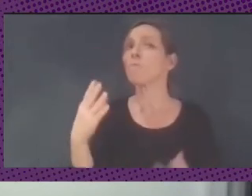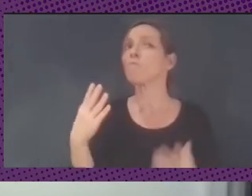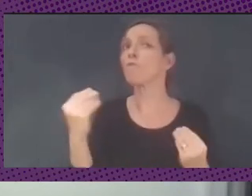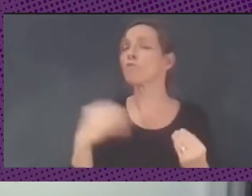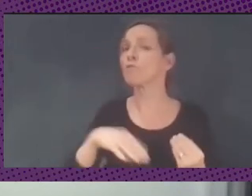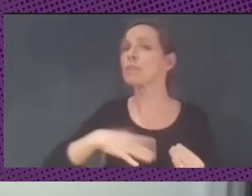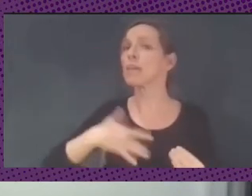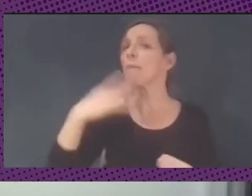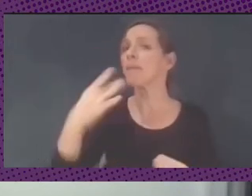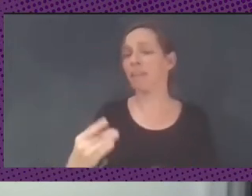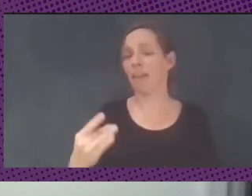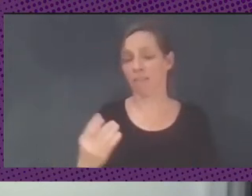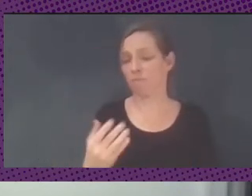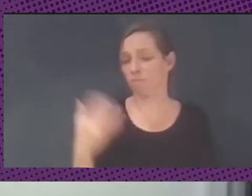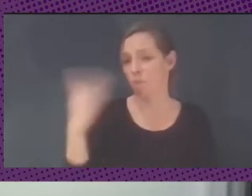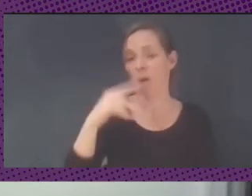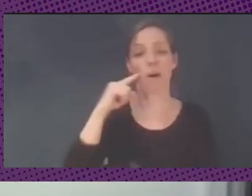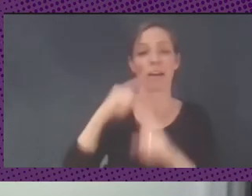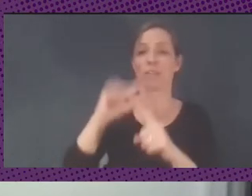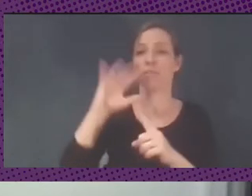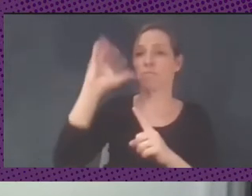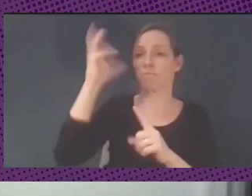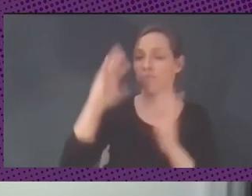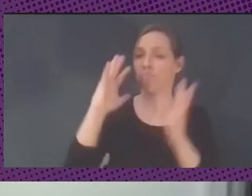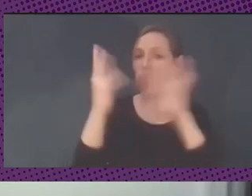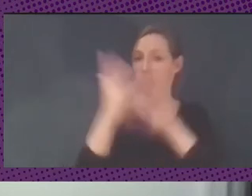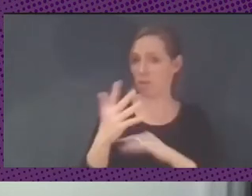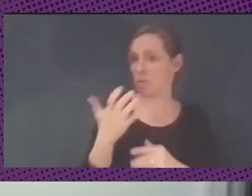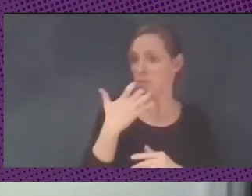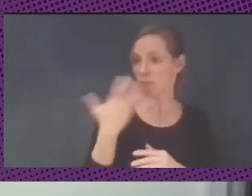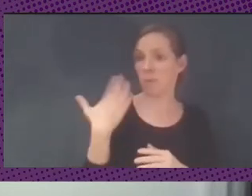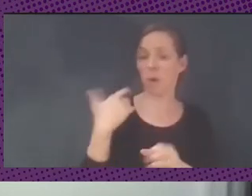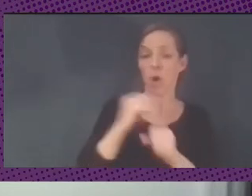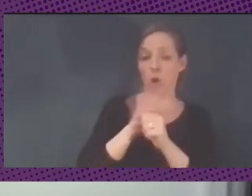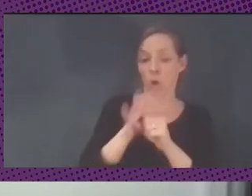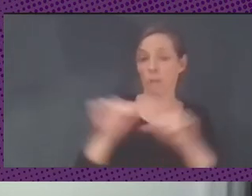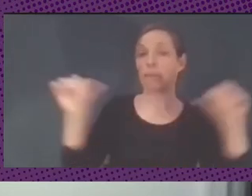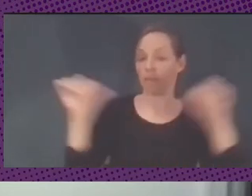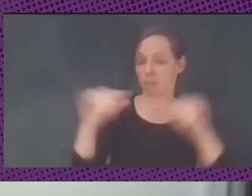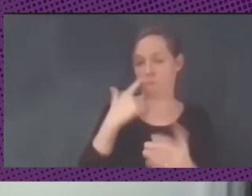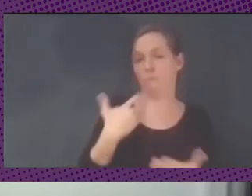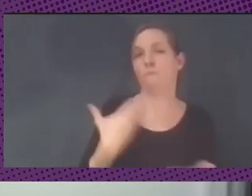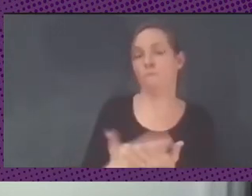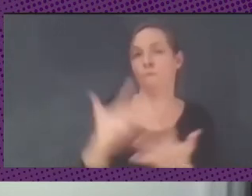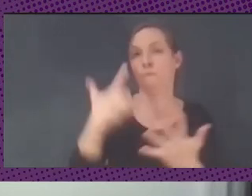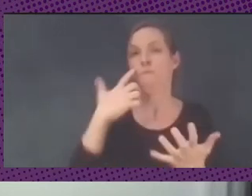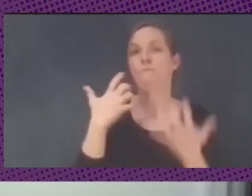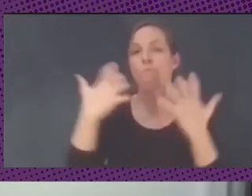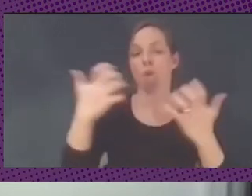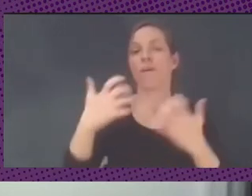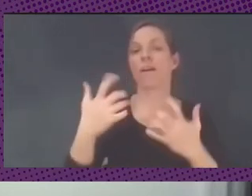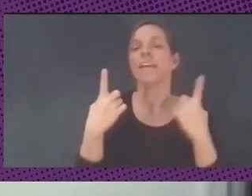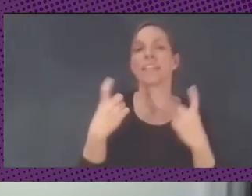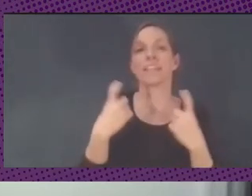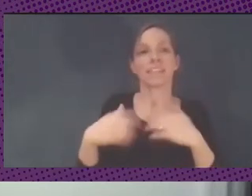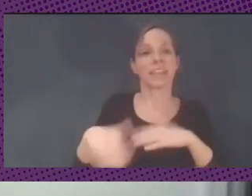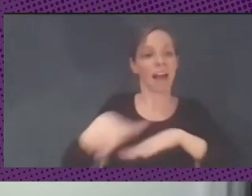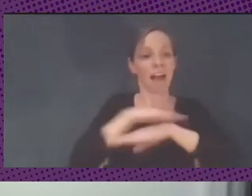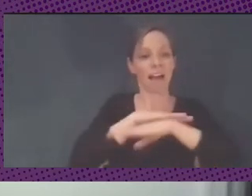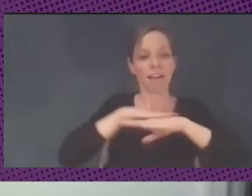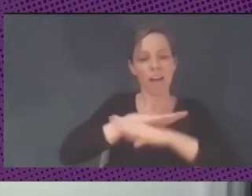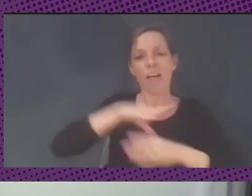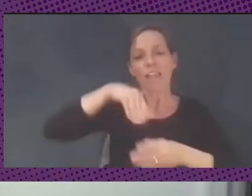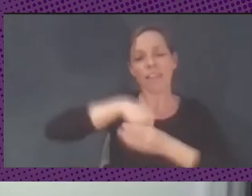transición climática, por ejemplo, y creo que la crisis de COVID ha mostrado eso muy bien, que necesitamos capacidad institucional adentro del Estado,